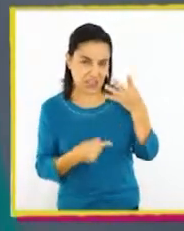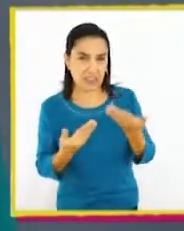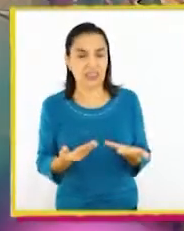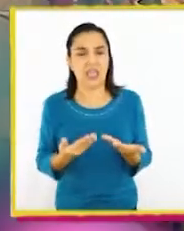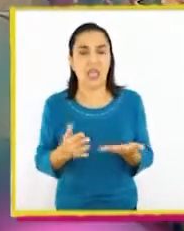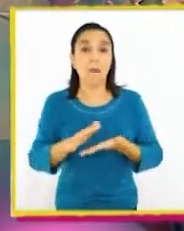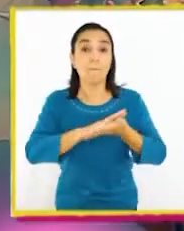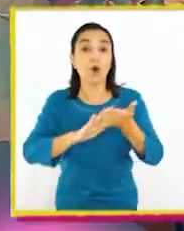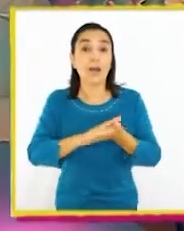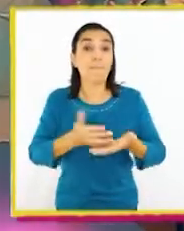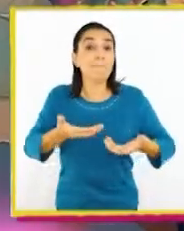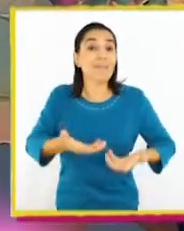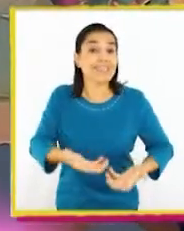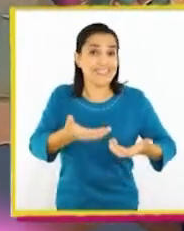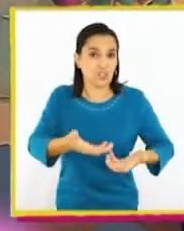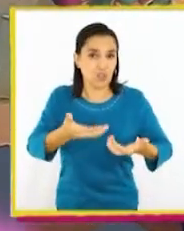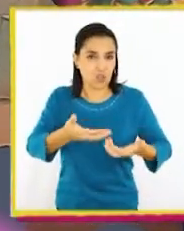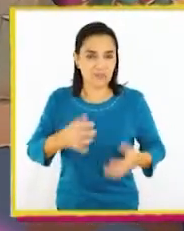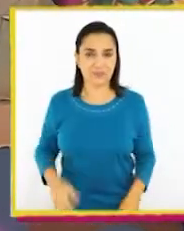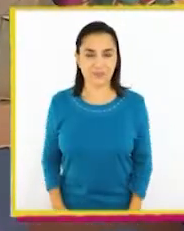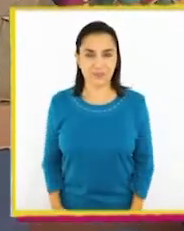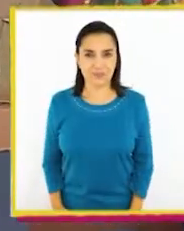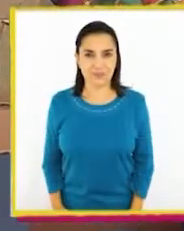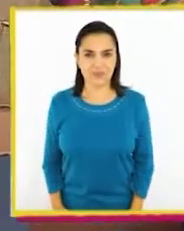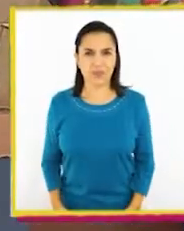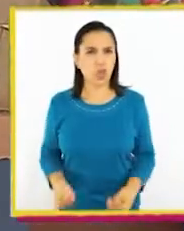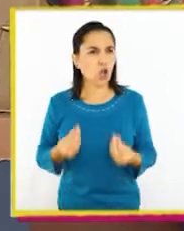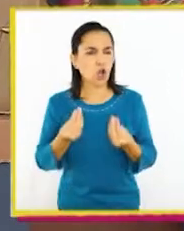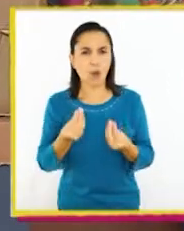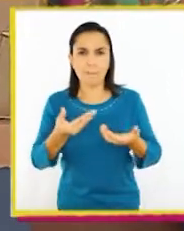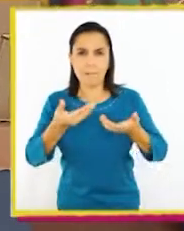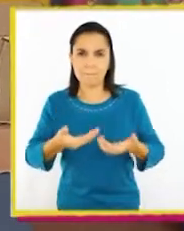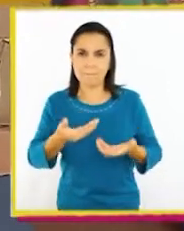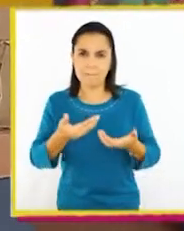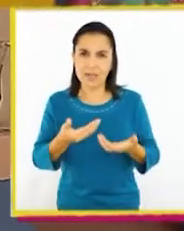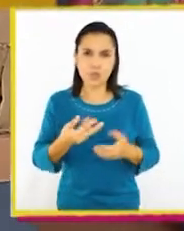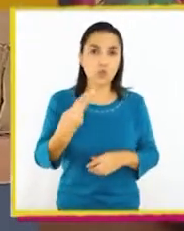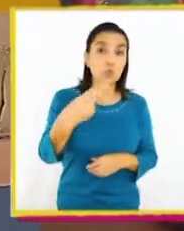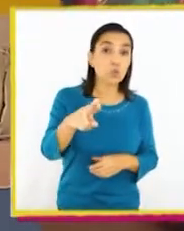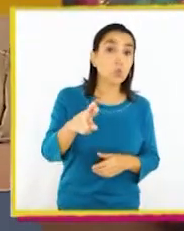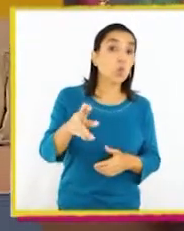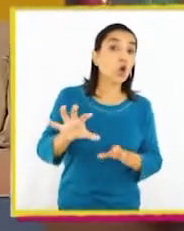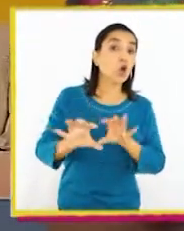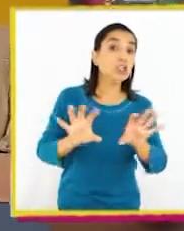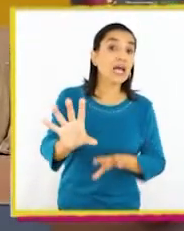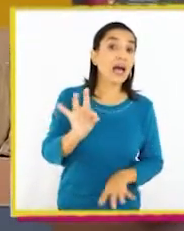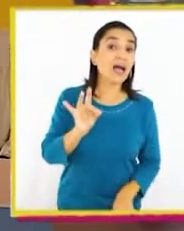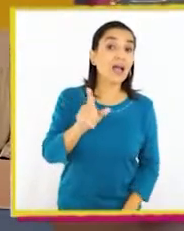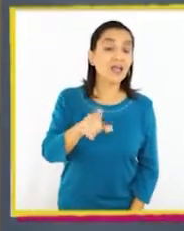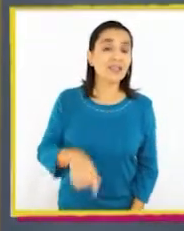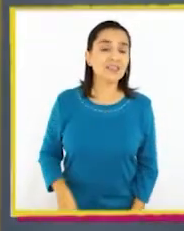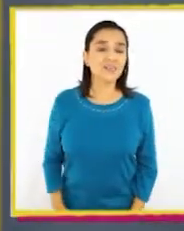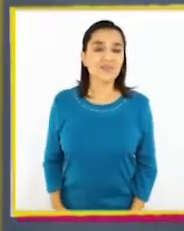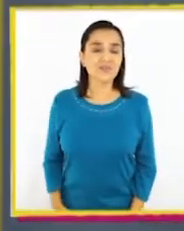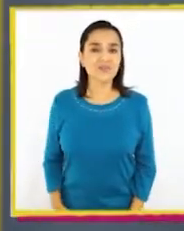Por ejemplo, el peso de un objeto. ¿Cómo es el peso de su objeto? Hay